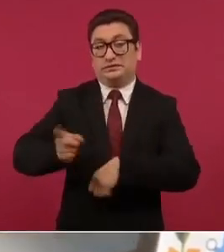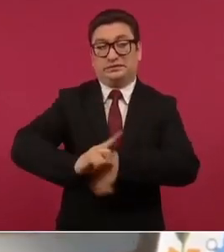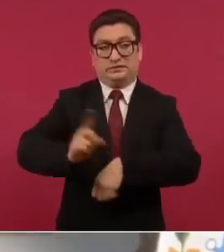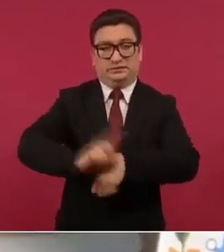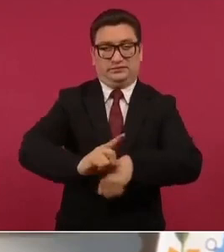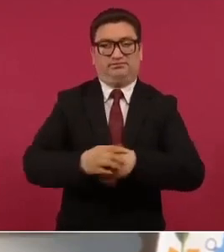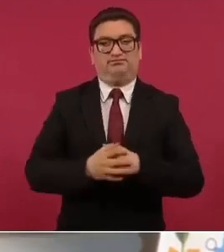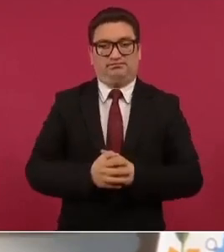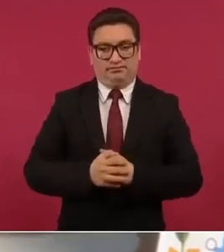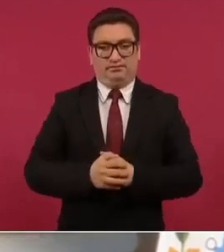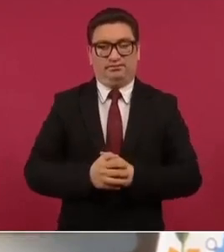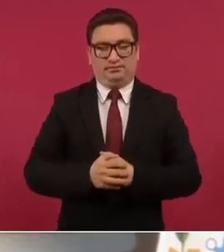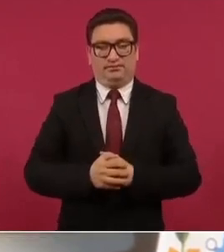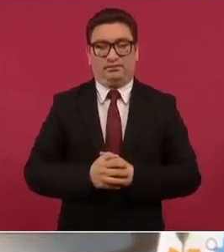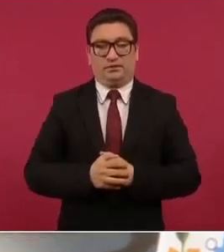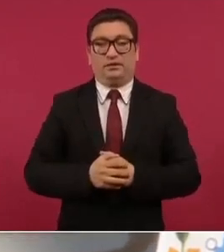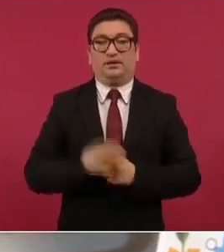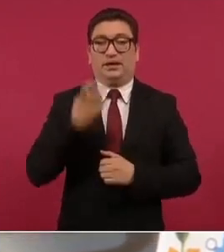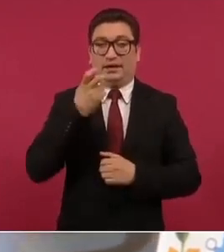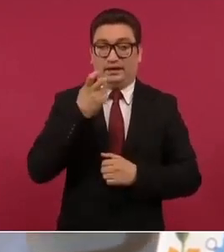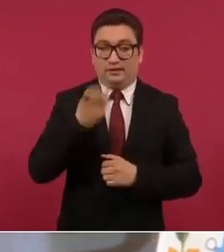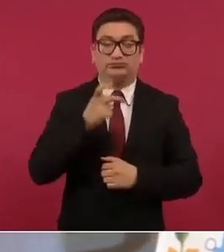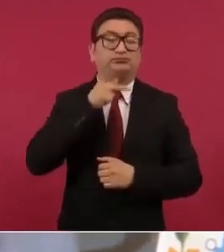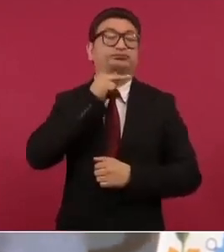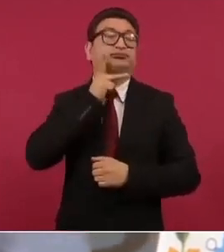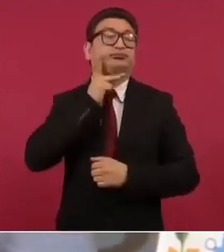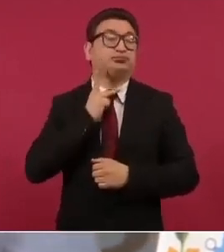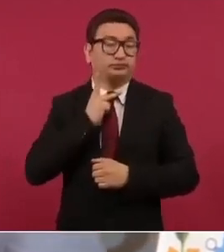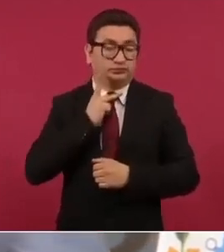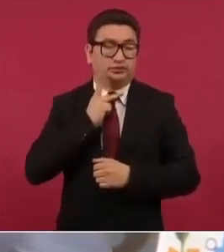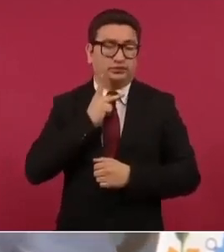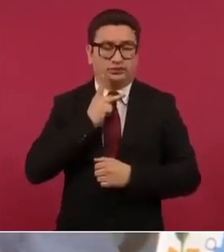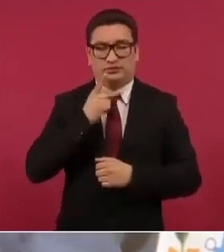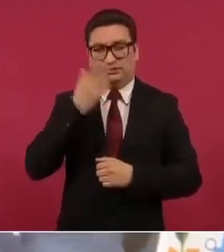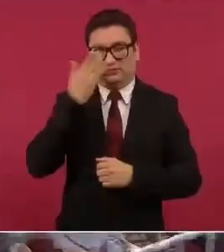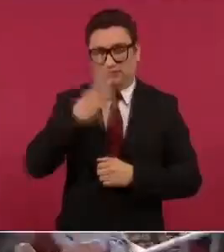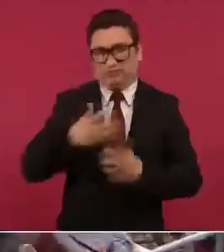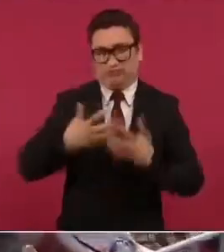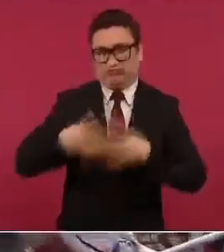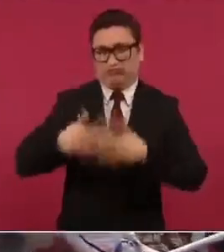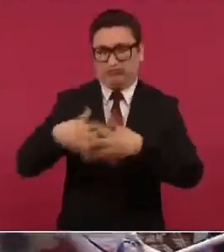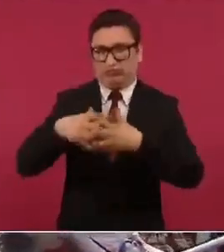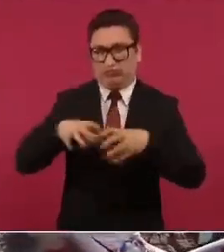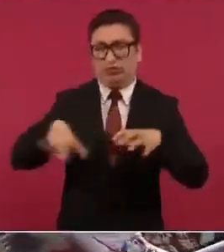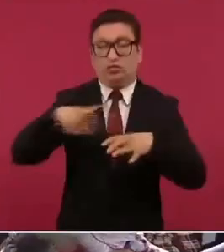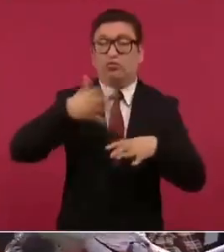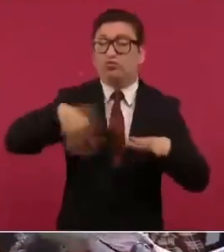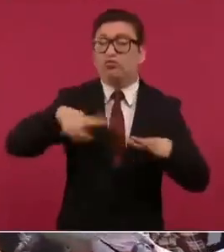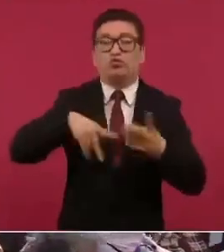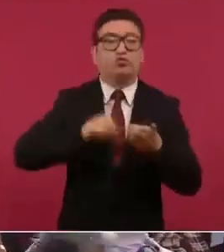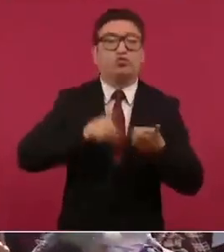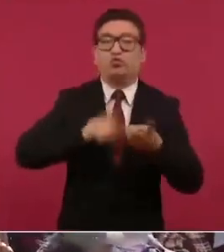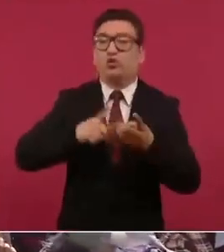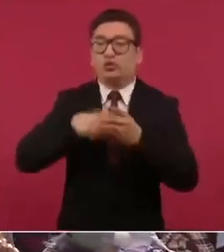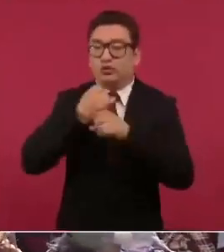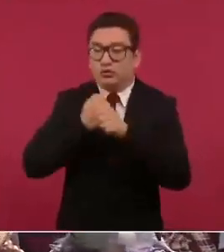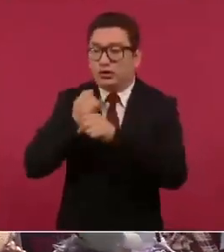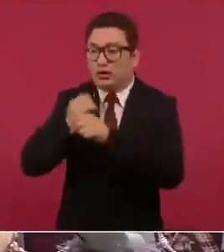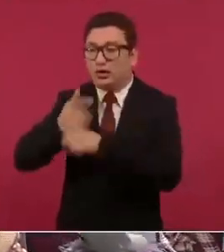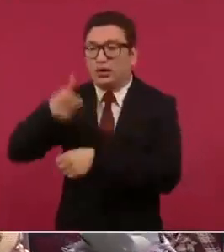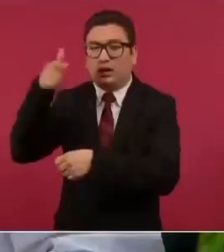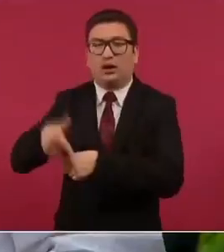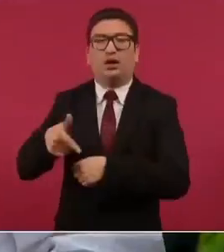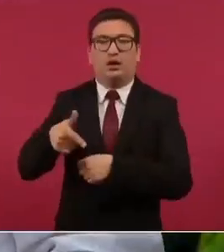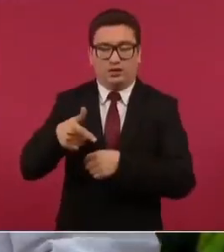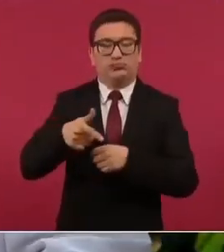las reservas petroleras porque hemos invertido en exploración se han